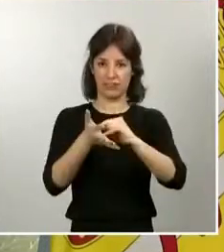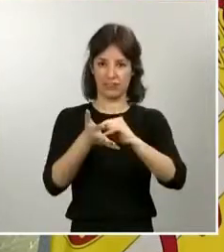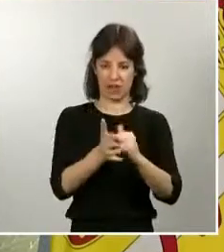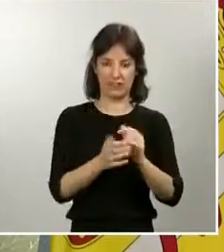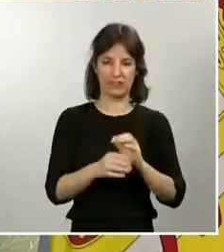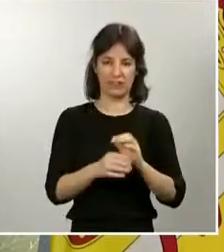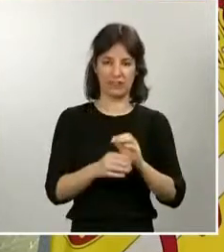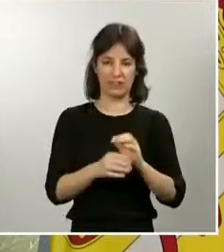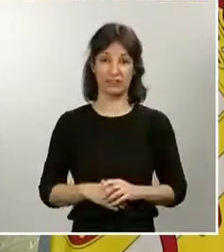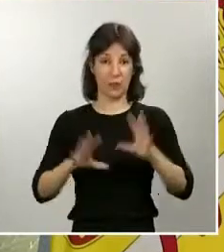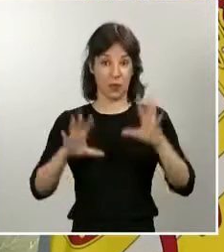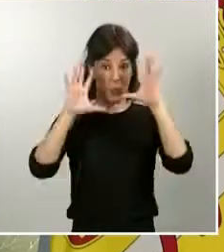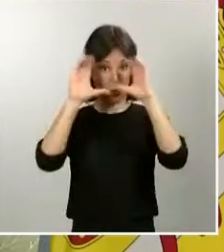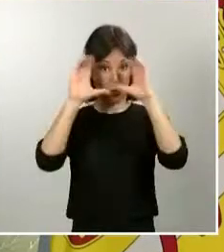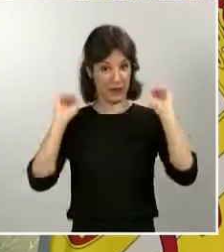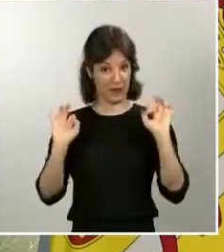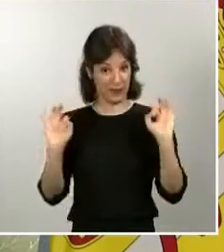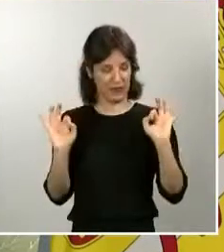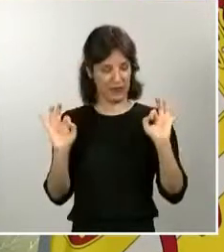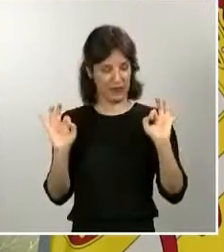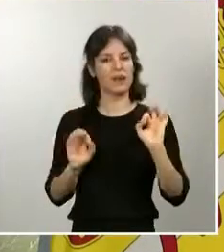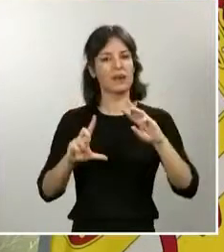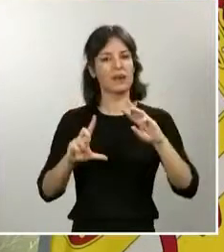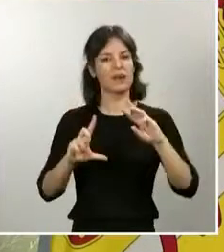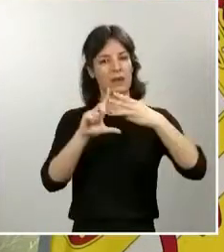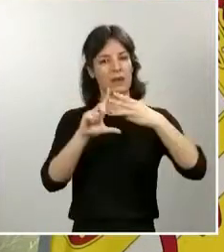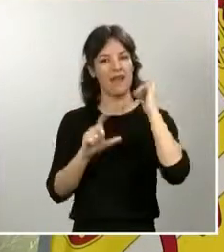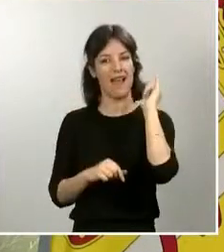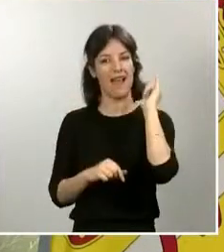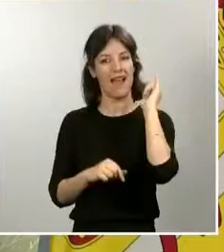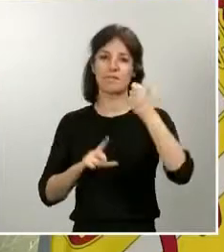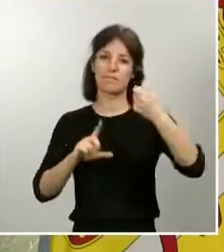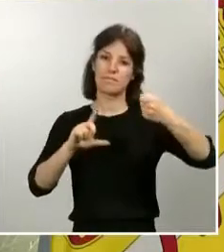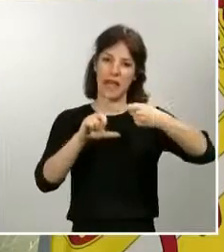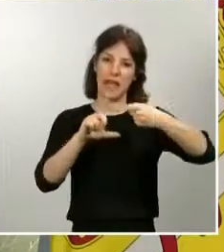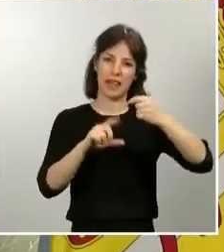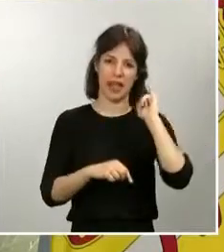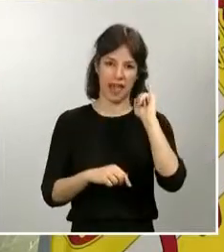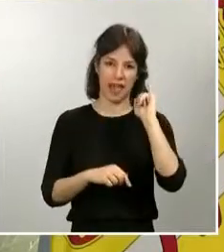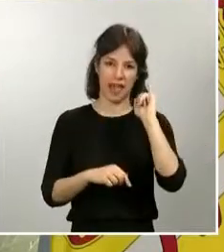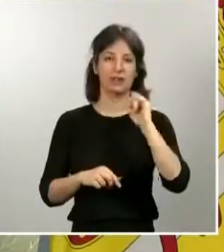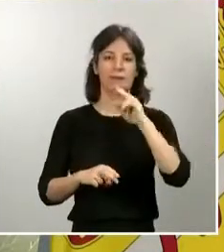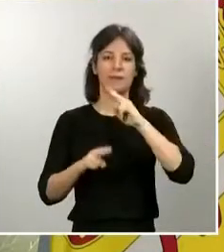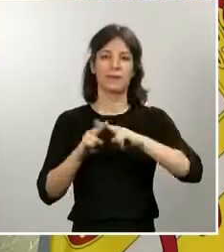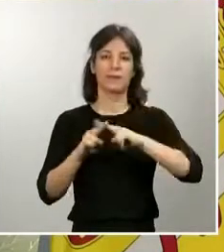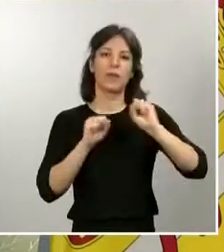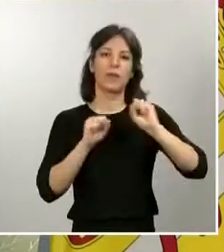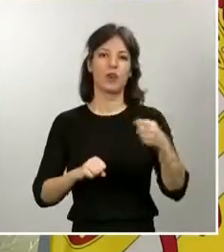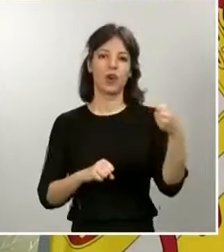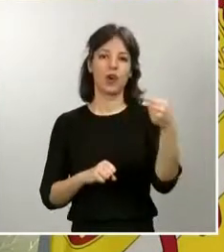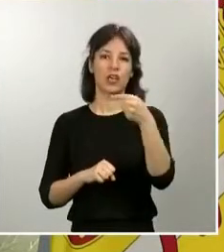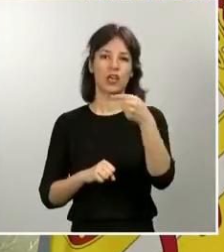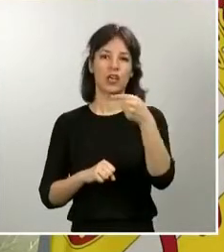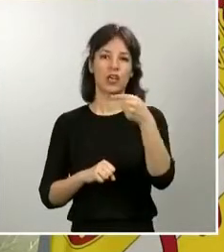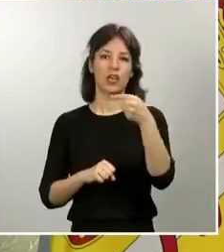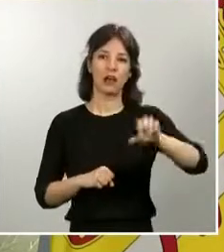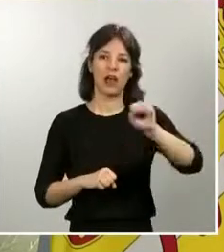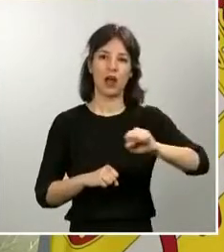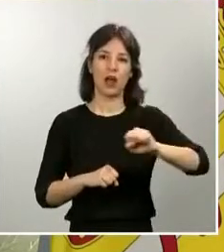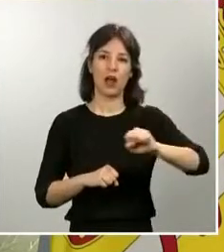Guardia Civil tiene una página web y un correo electrónico, protección-menor-guardiacivil